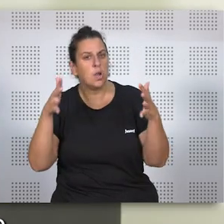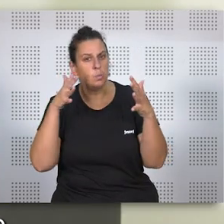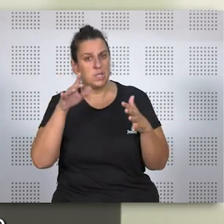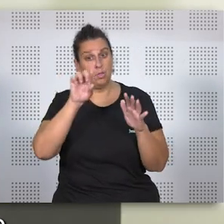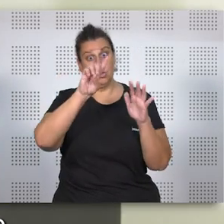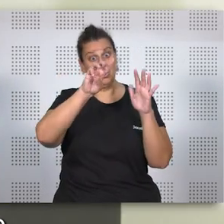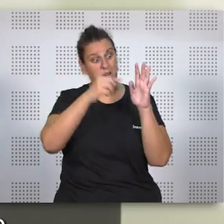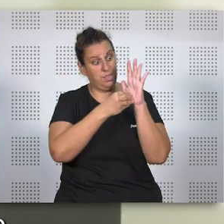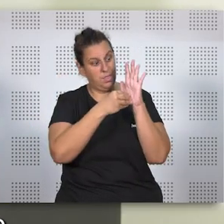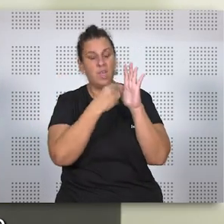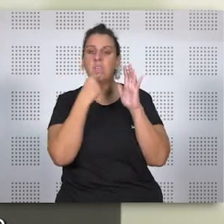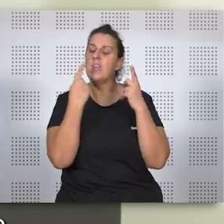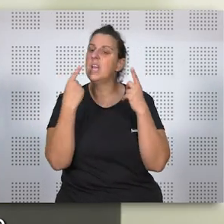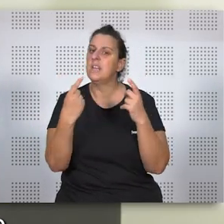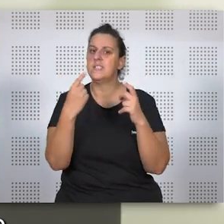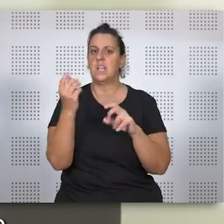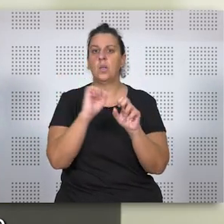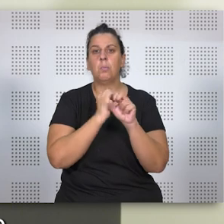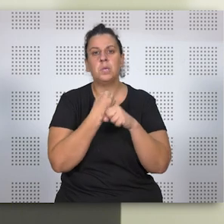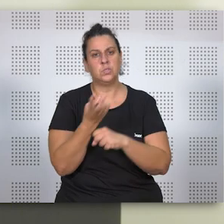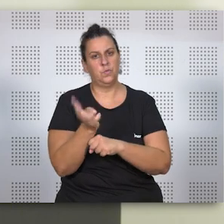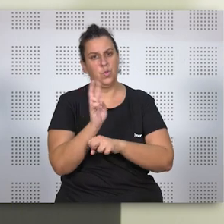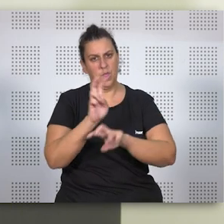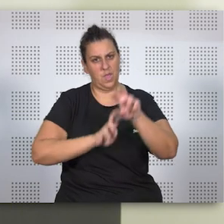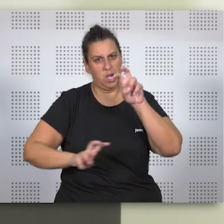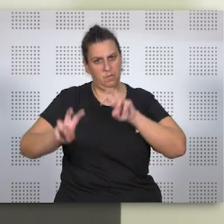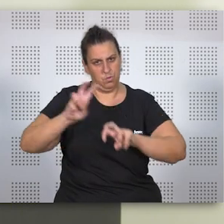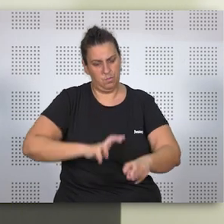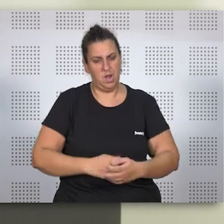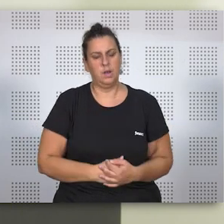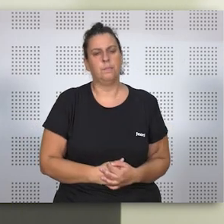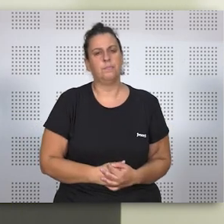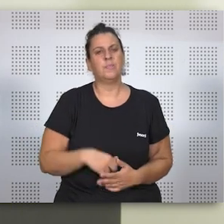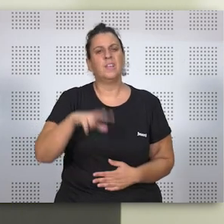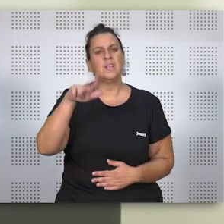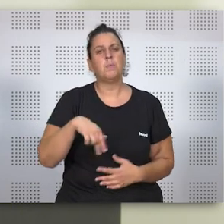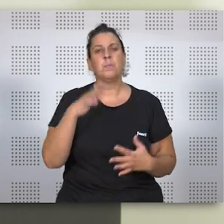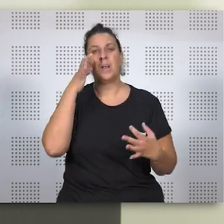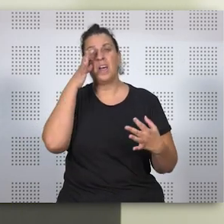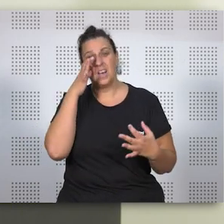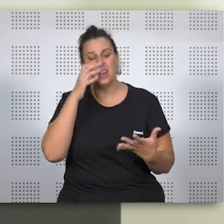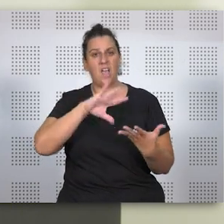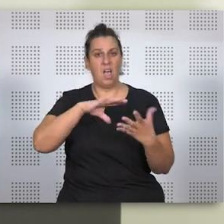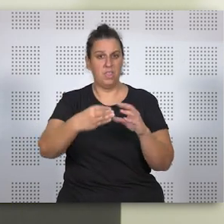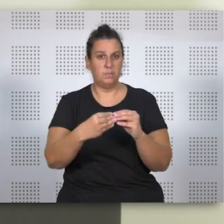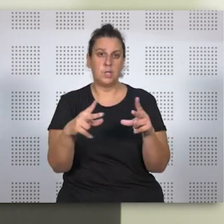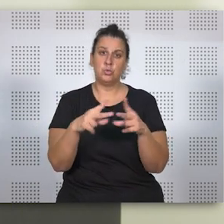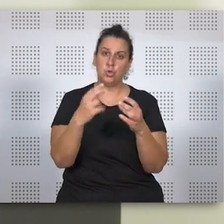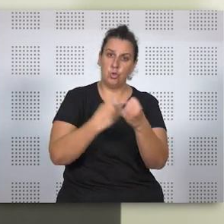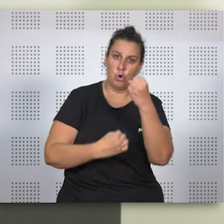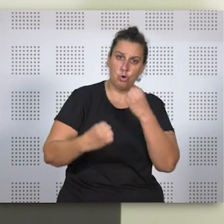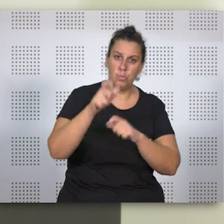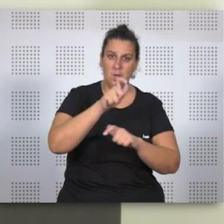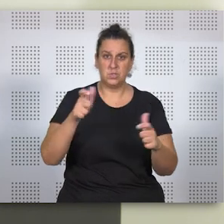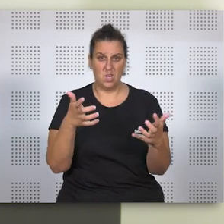es necesario, se dice, reformar la pensión de viudedad. Por un lado, para adaptarlo a la realidad, lo que hablaba antes, socioeconómica, de los